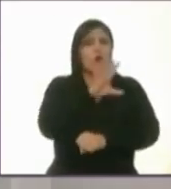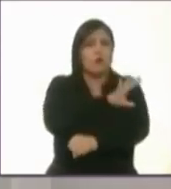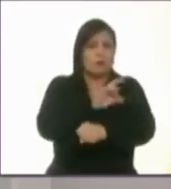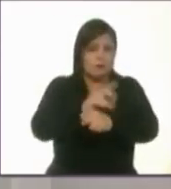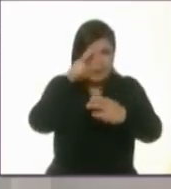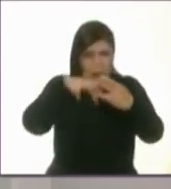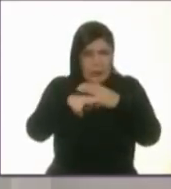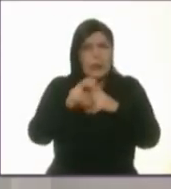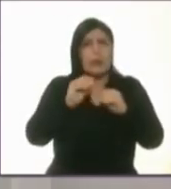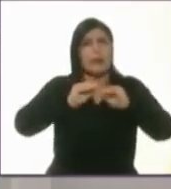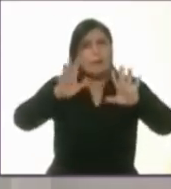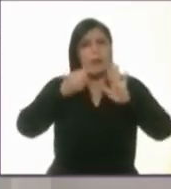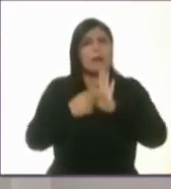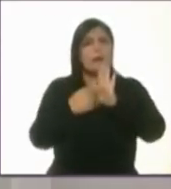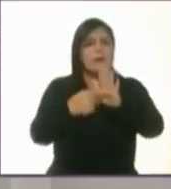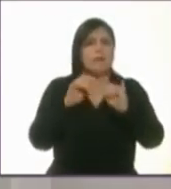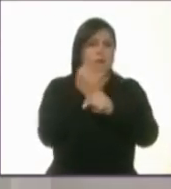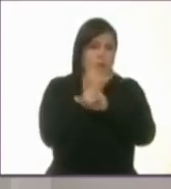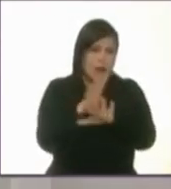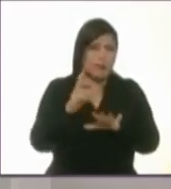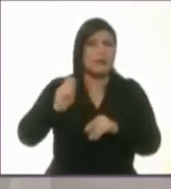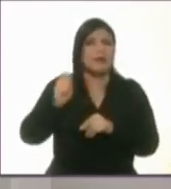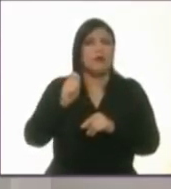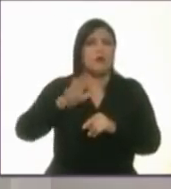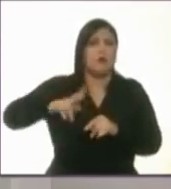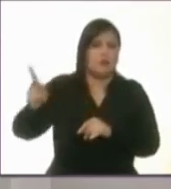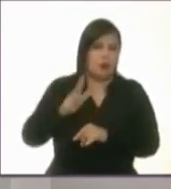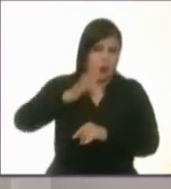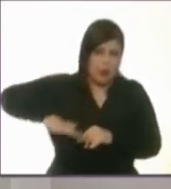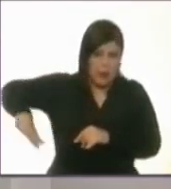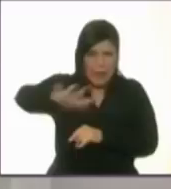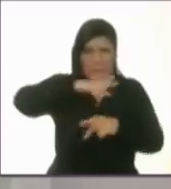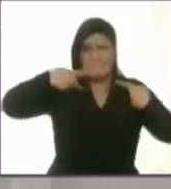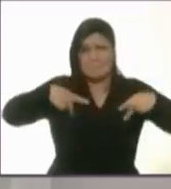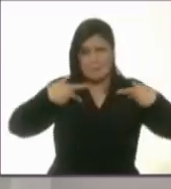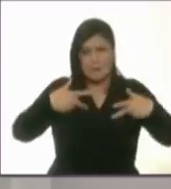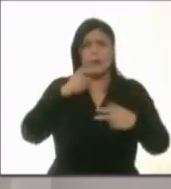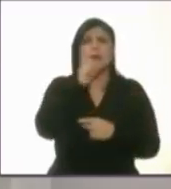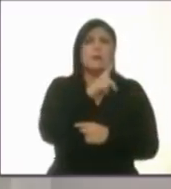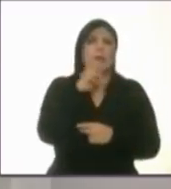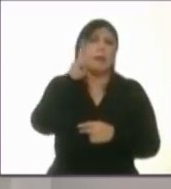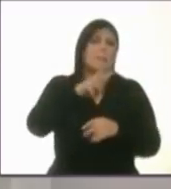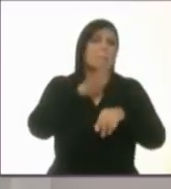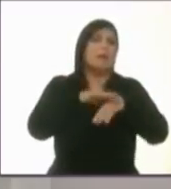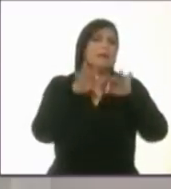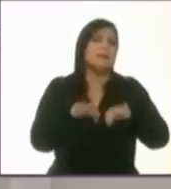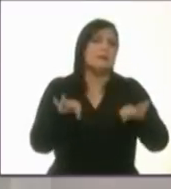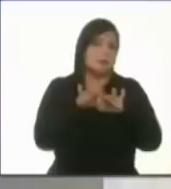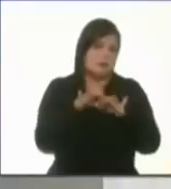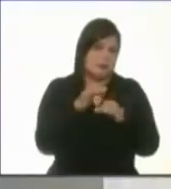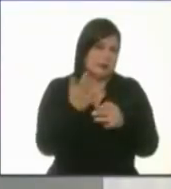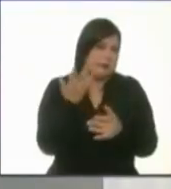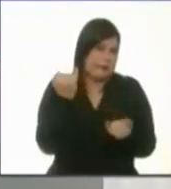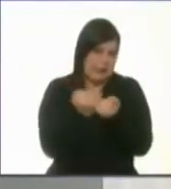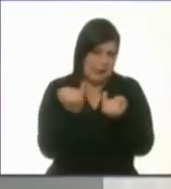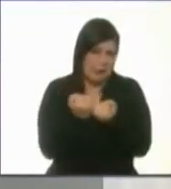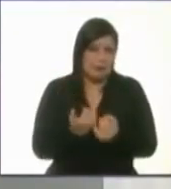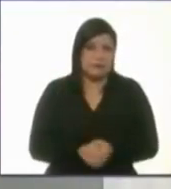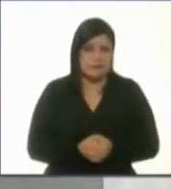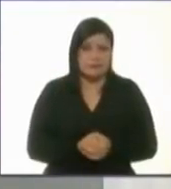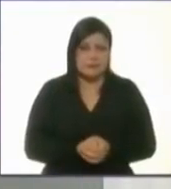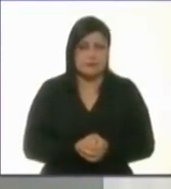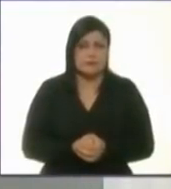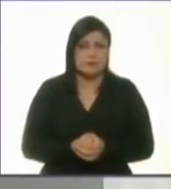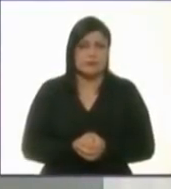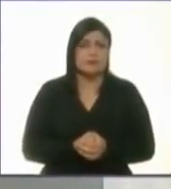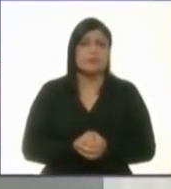información pública de todos los datos, incluyendo también los relevantes? Gracias, Alicia. Bueno, antes que nada